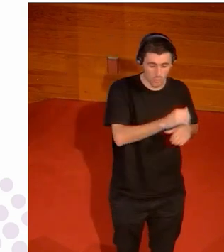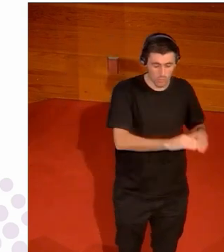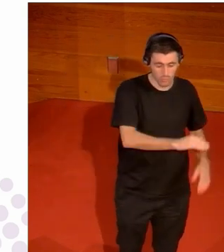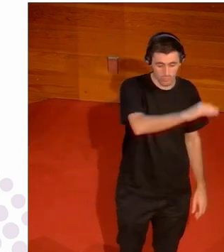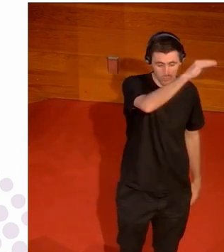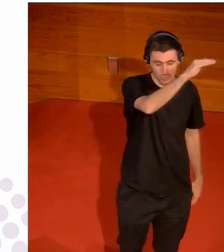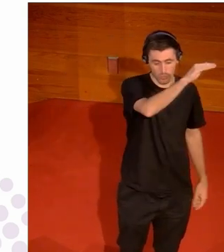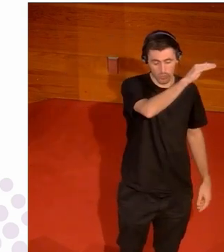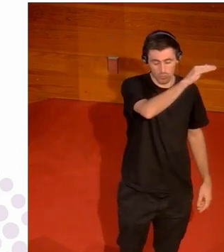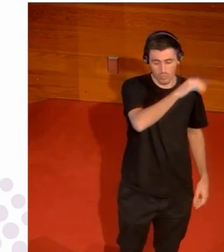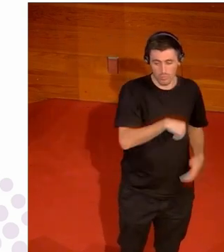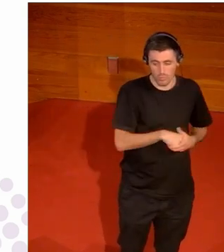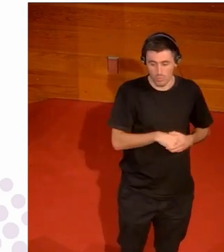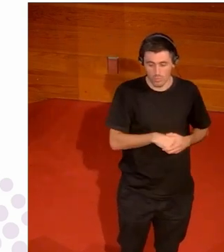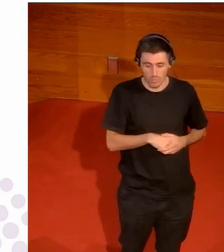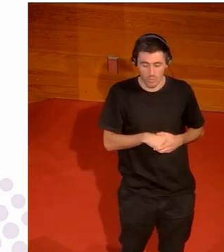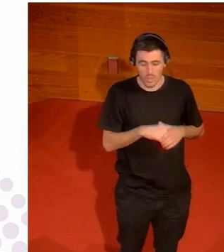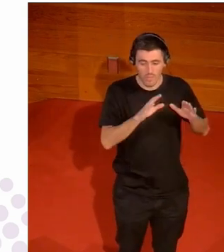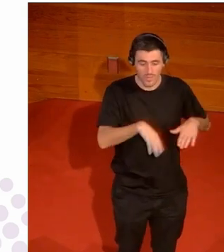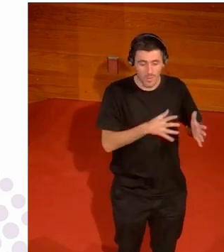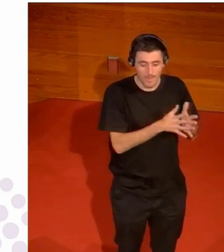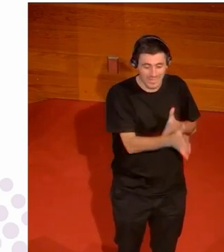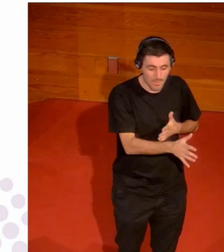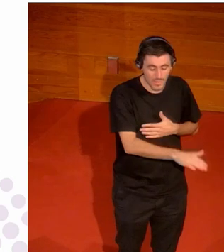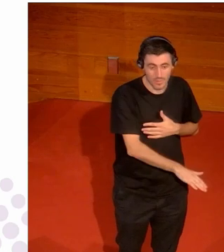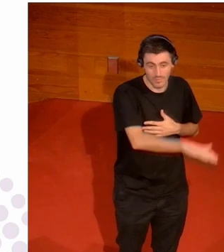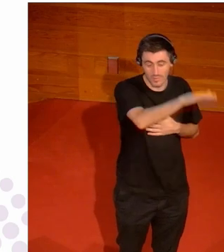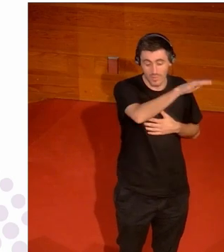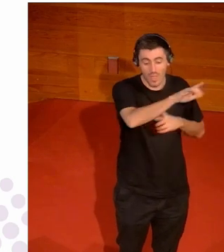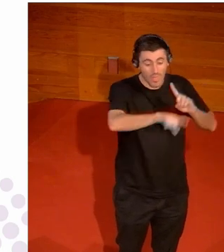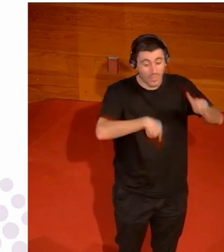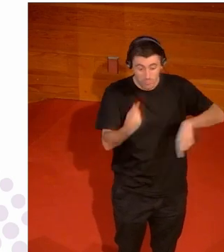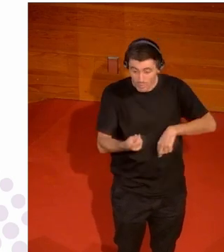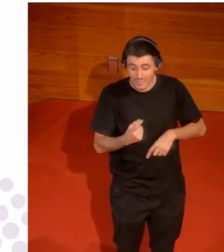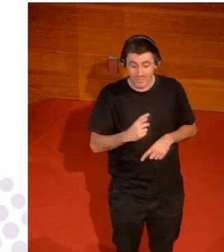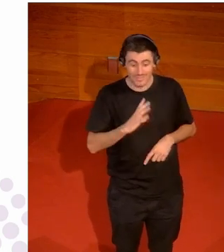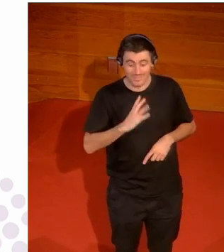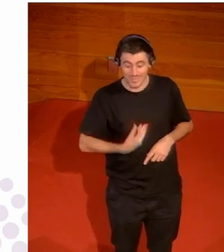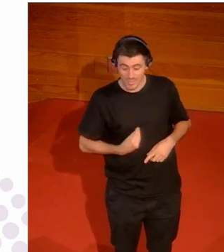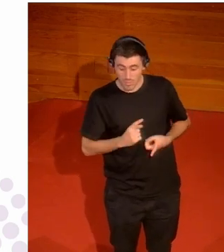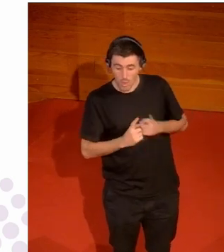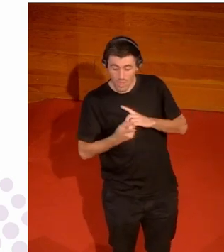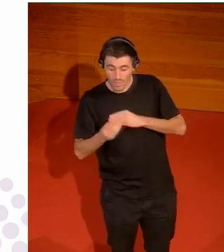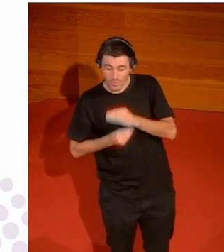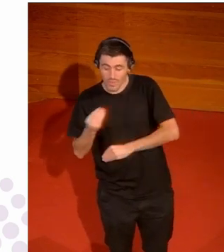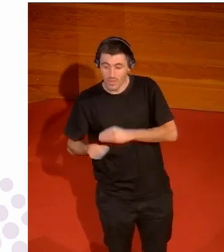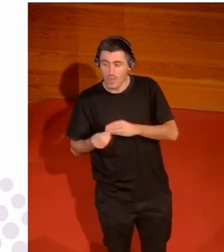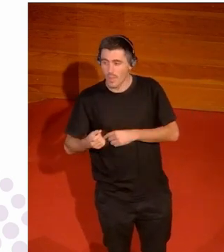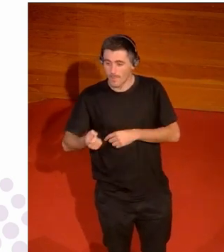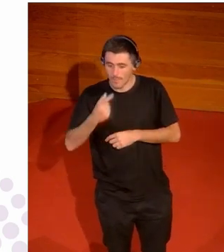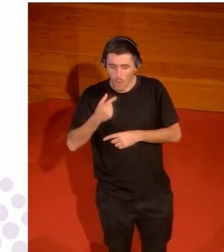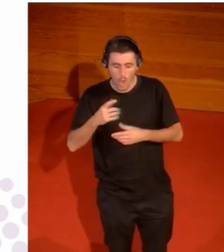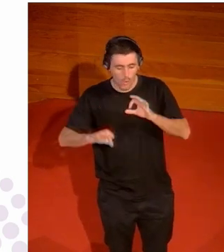creciendo con cuerpo masculino permanecen eso es inamovible aunque luego hagan la transición y pasen varios años tomando